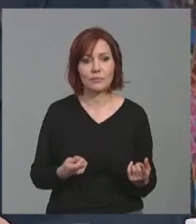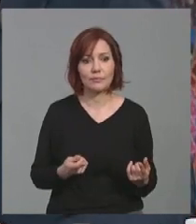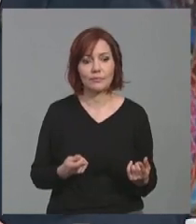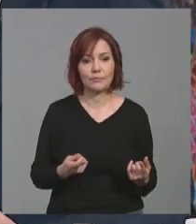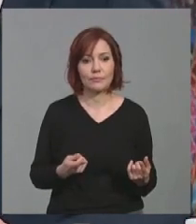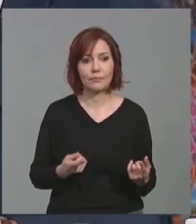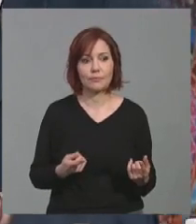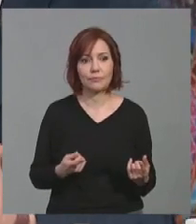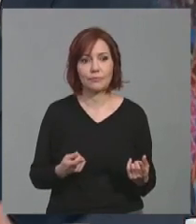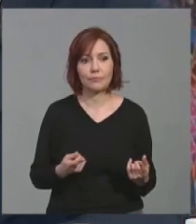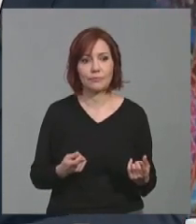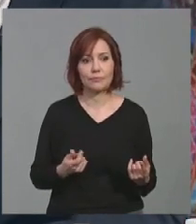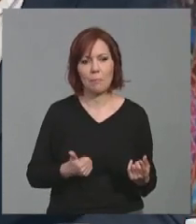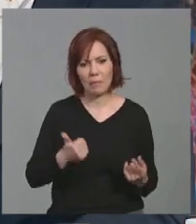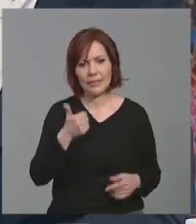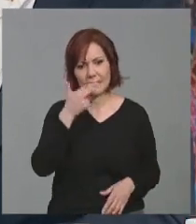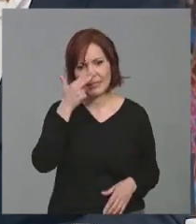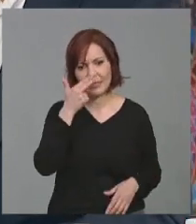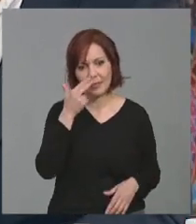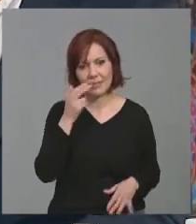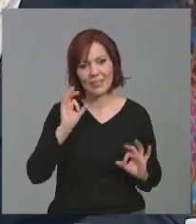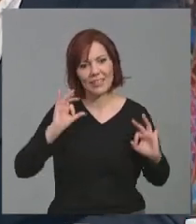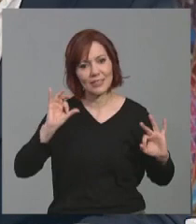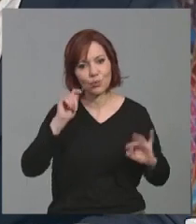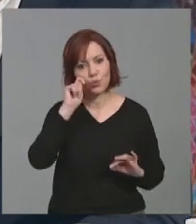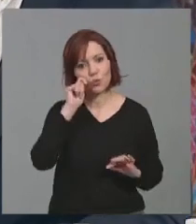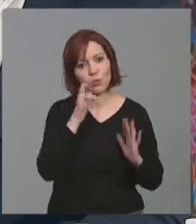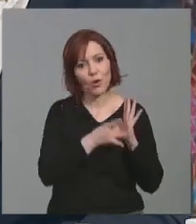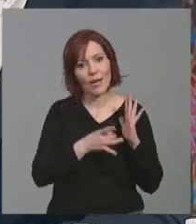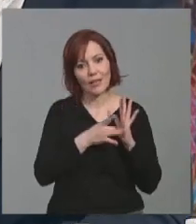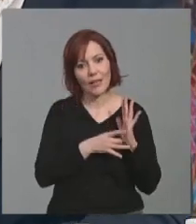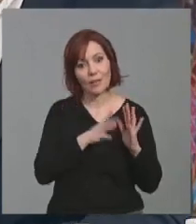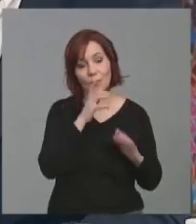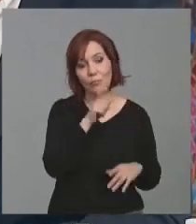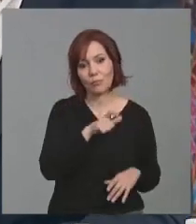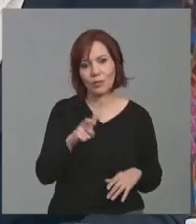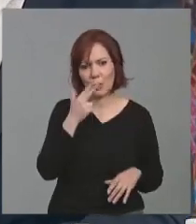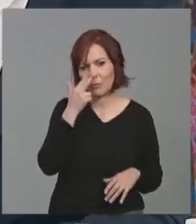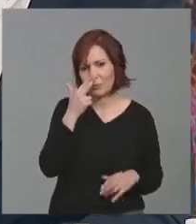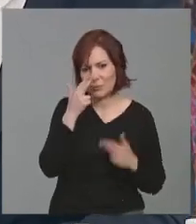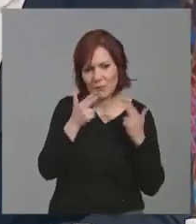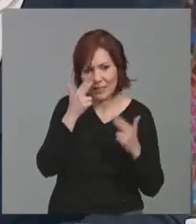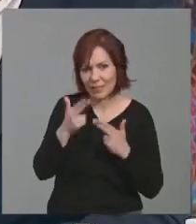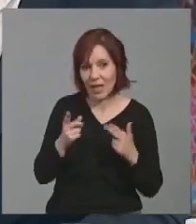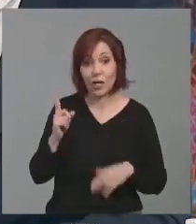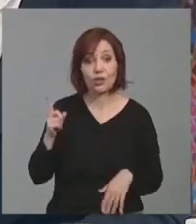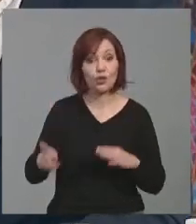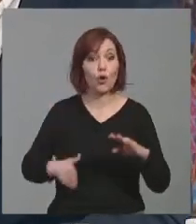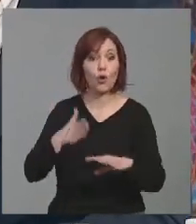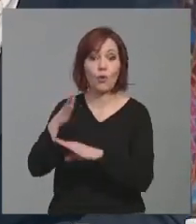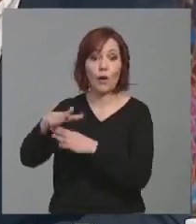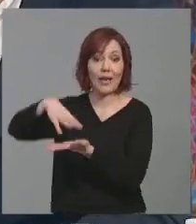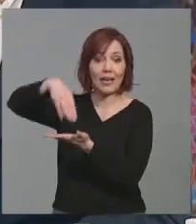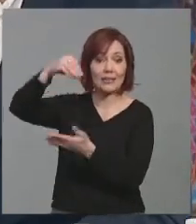caso, es más interesante, ¿no?, para crear un turismo de calidad, porque son gente que llega, que visita mucho más, que no es solamente la visita al